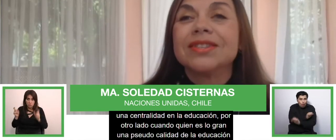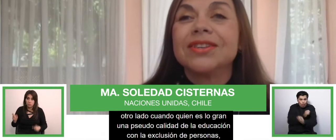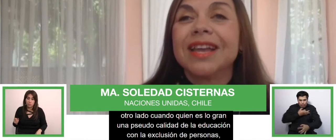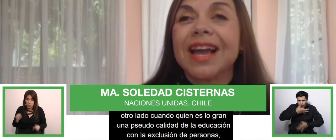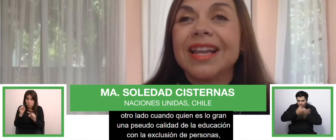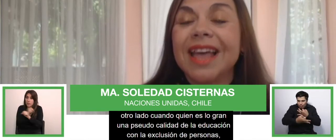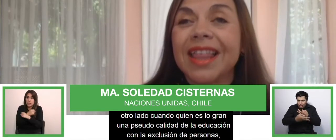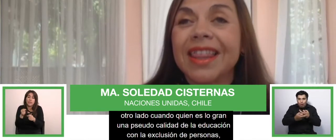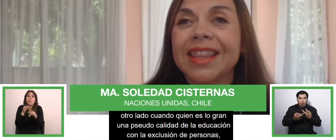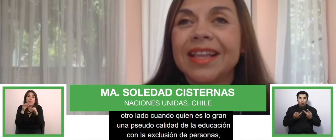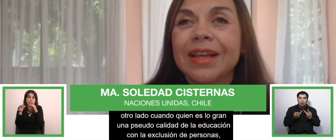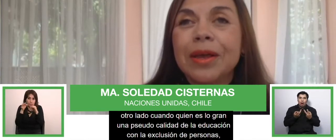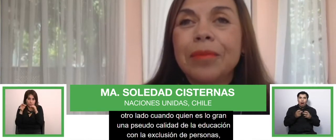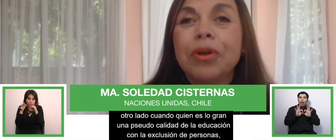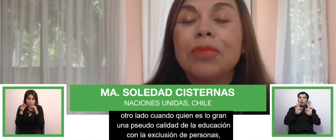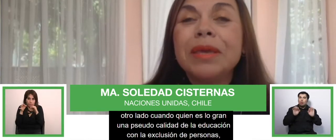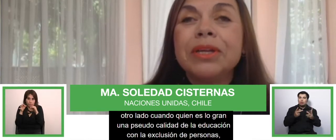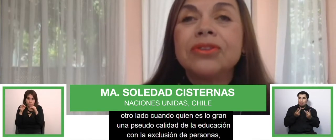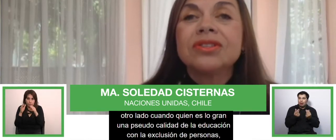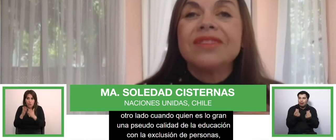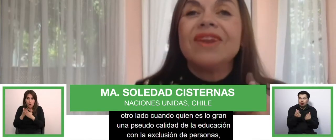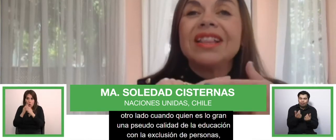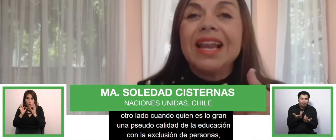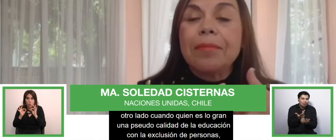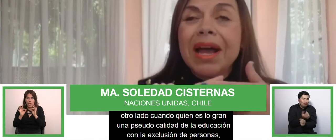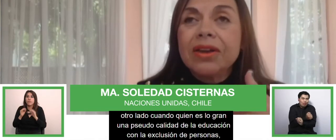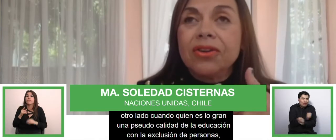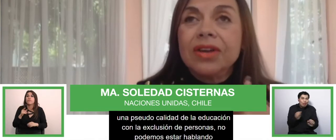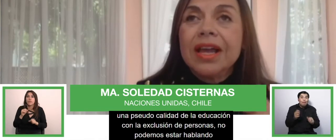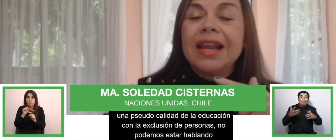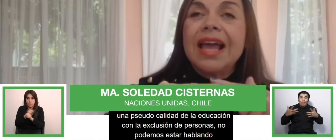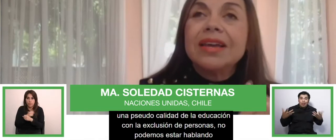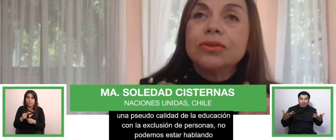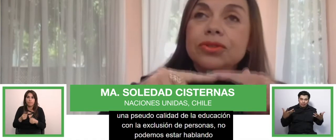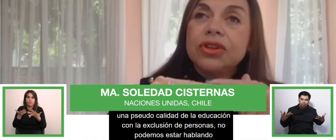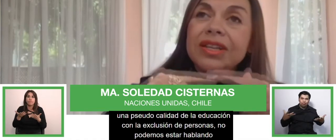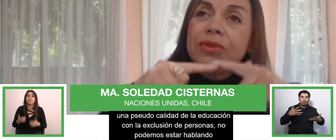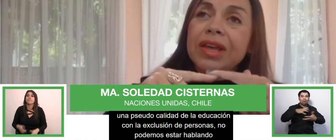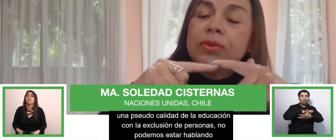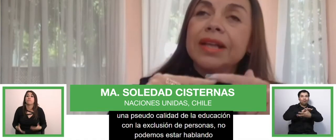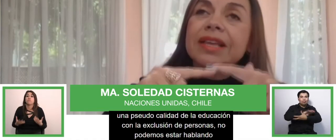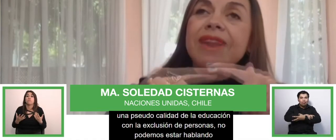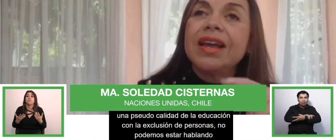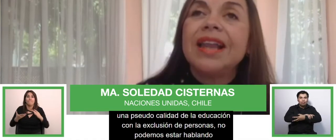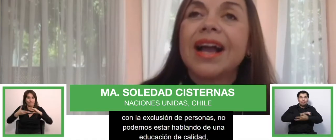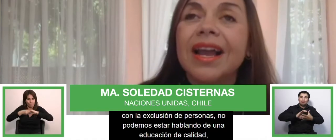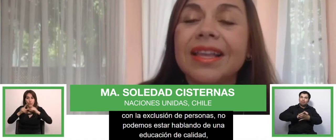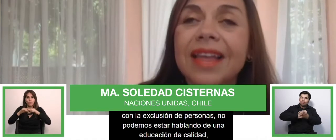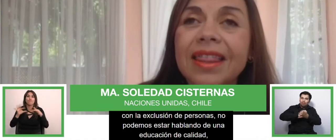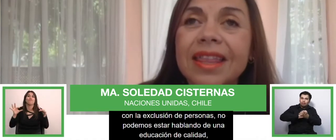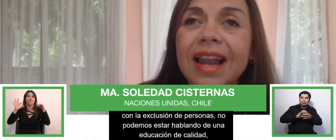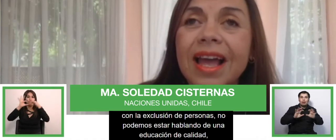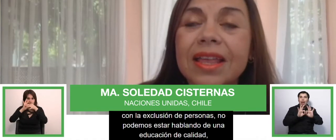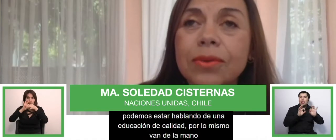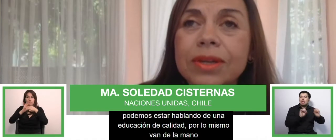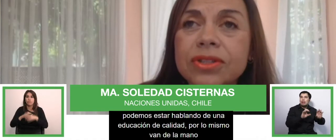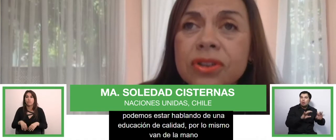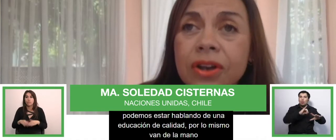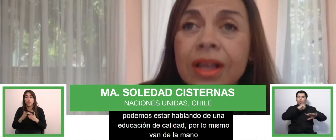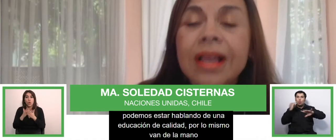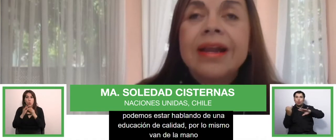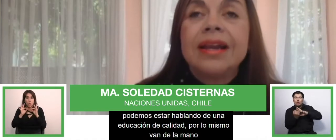educación de calidad. Por lo mismo, entonces, van de la mano la inclusión educativa y la calidad de la